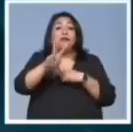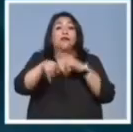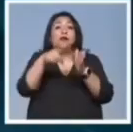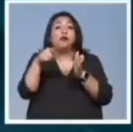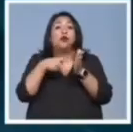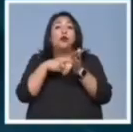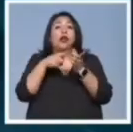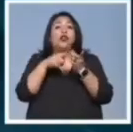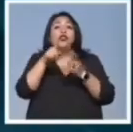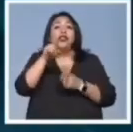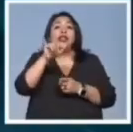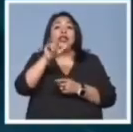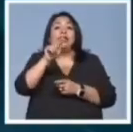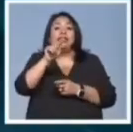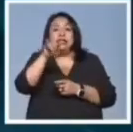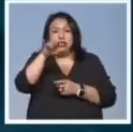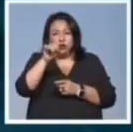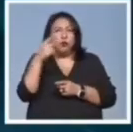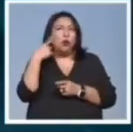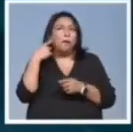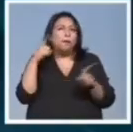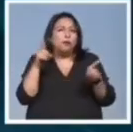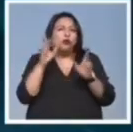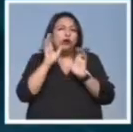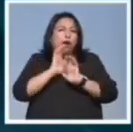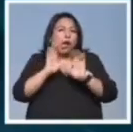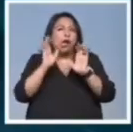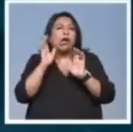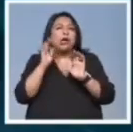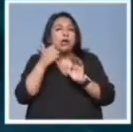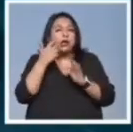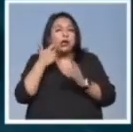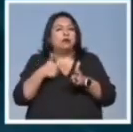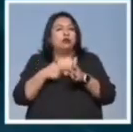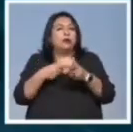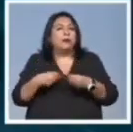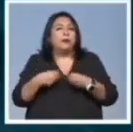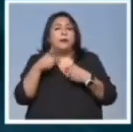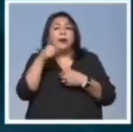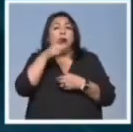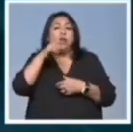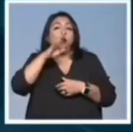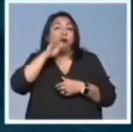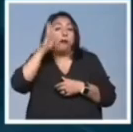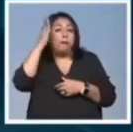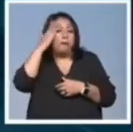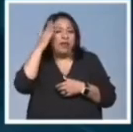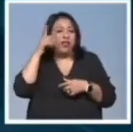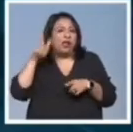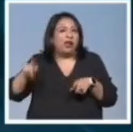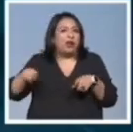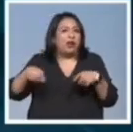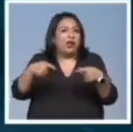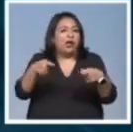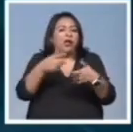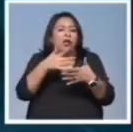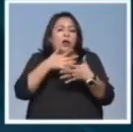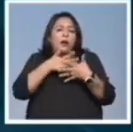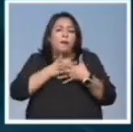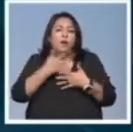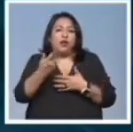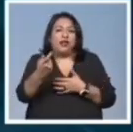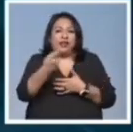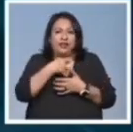Y entre música y canciones vamos a buscar mantener vivas las lenguas maternas y el legado de ese amor